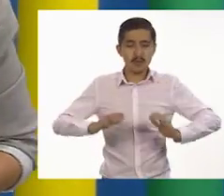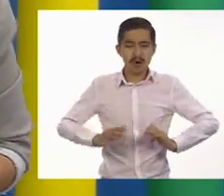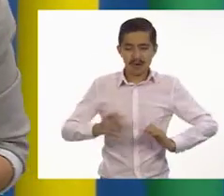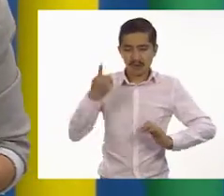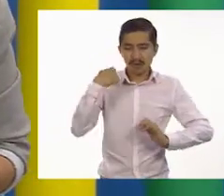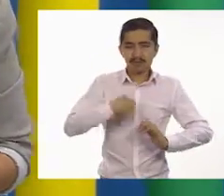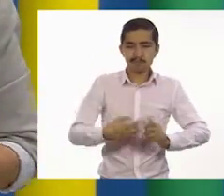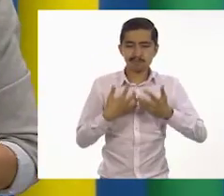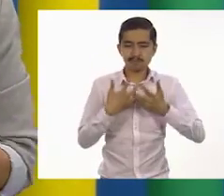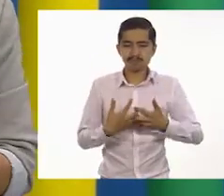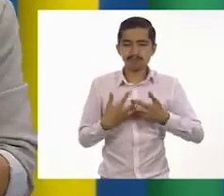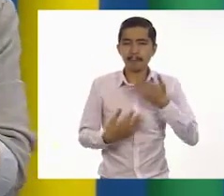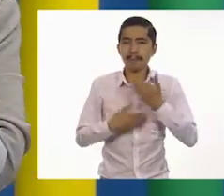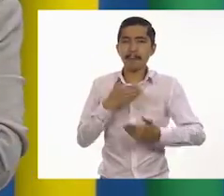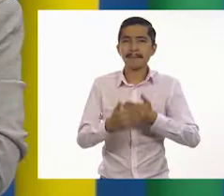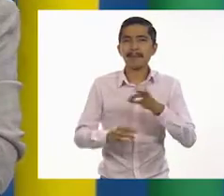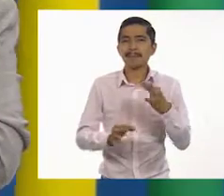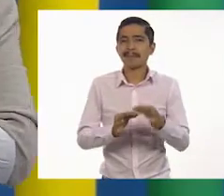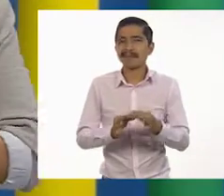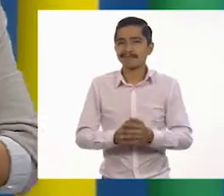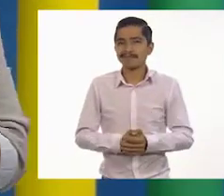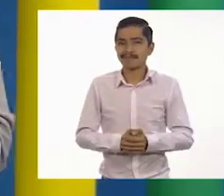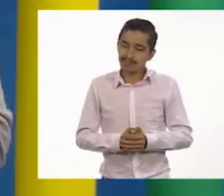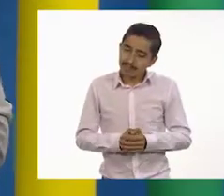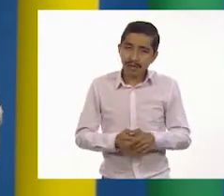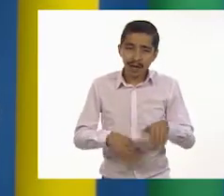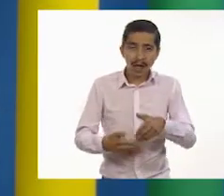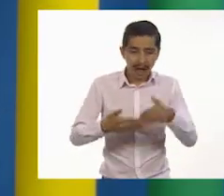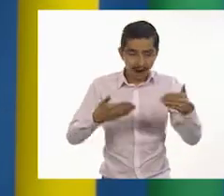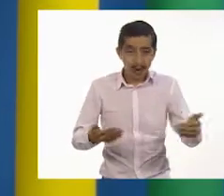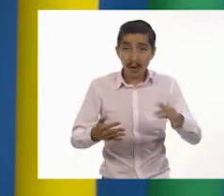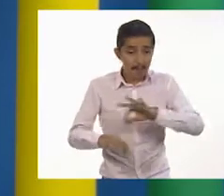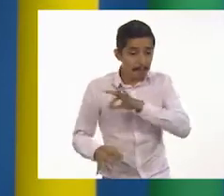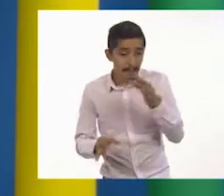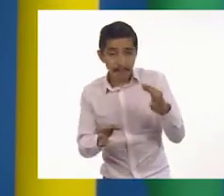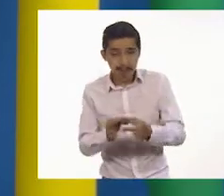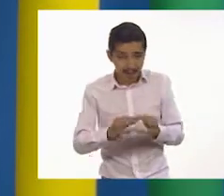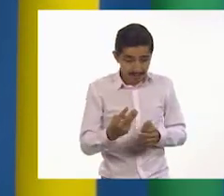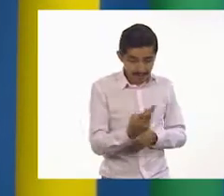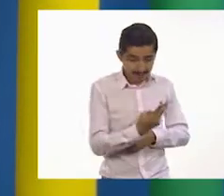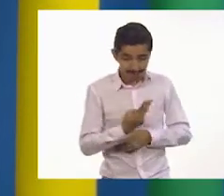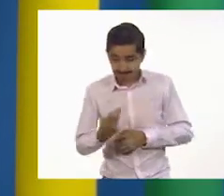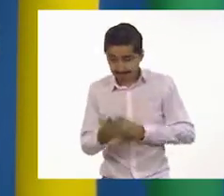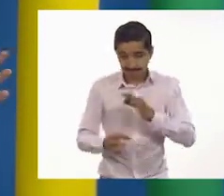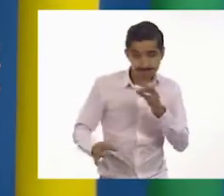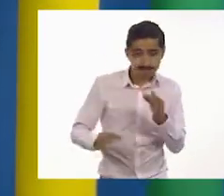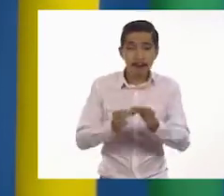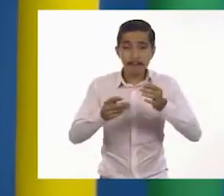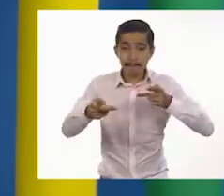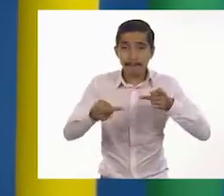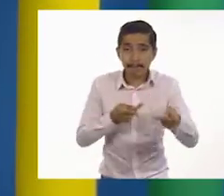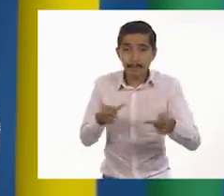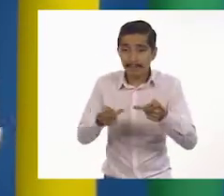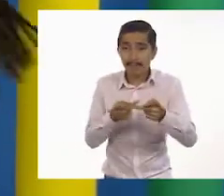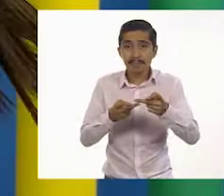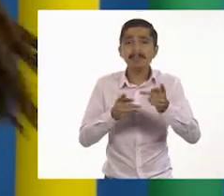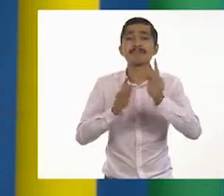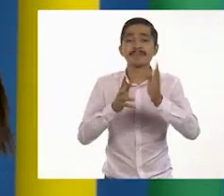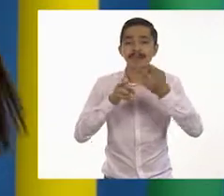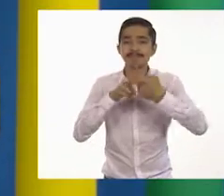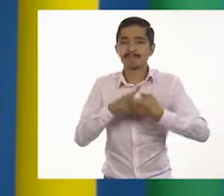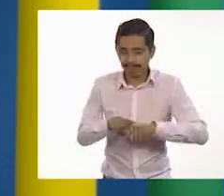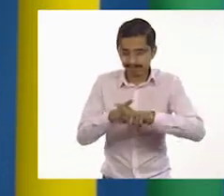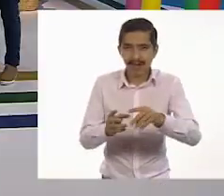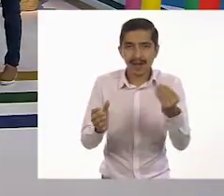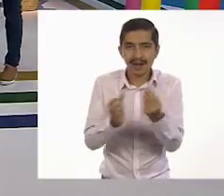a la perfección. Y ahora que ya estamos todos juntitos, listos, para y preparados, pues, ya hay que comenzar la